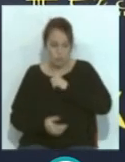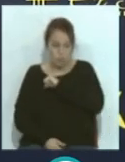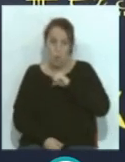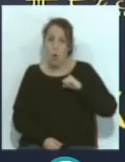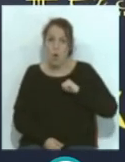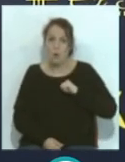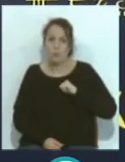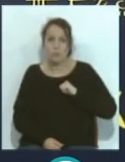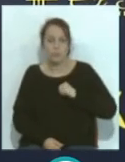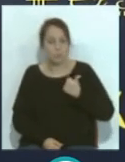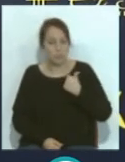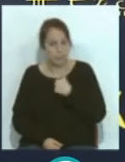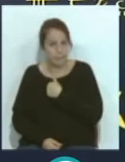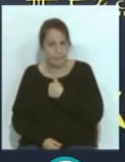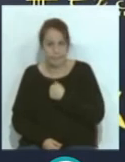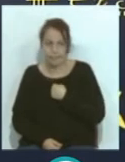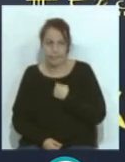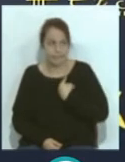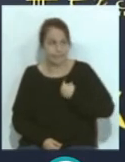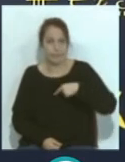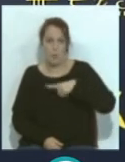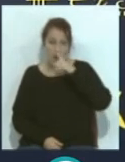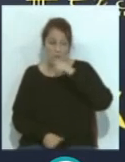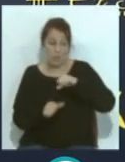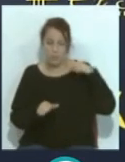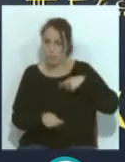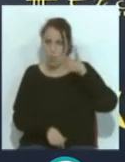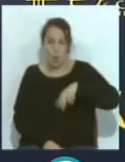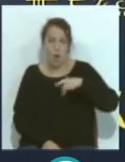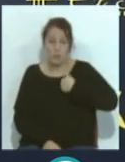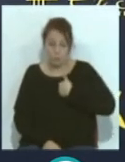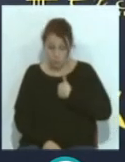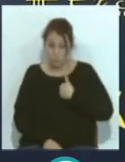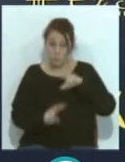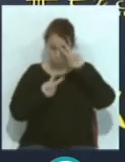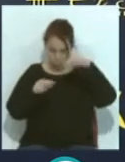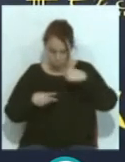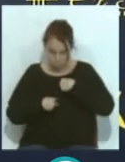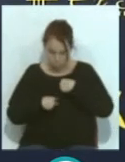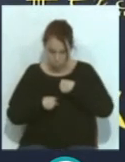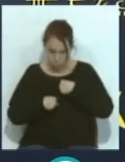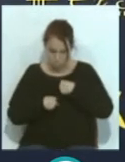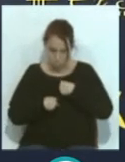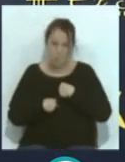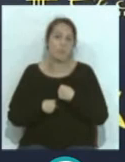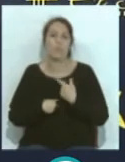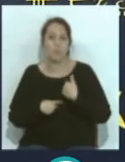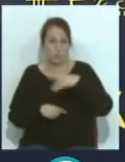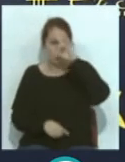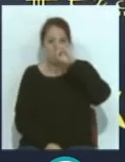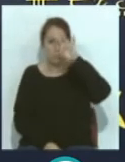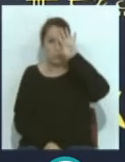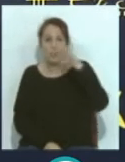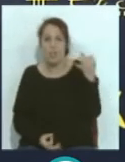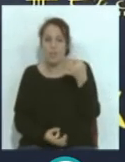que no las he tenido otros años. Reacciones mías de que yo mismo me he sorprendido. Que